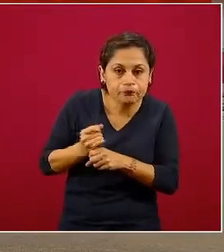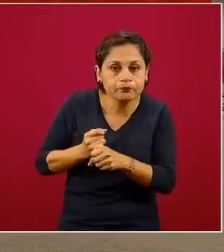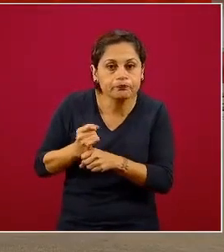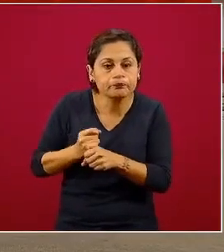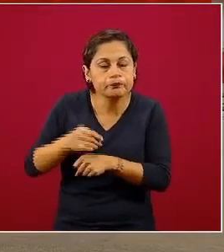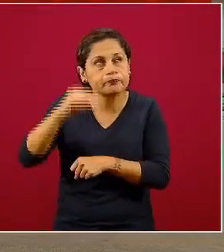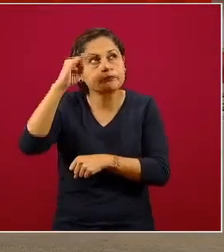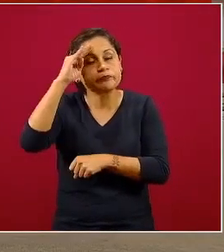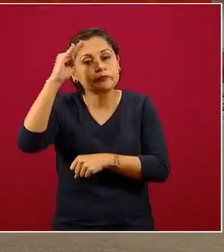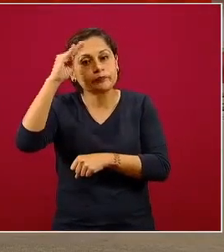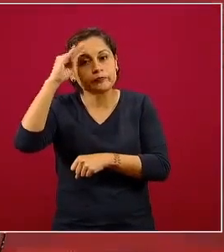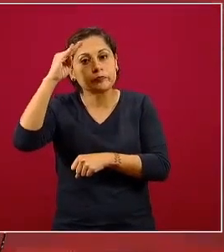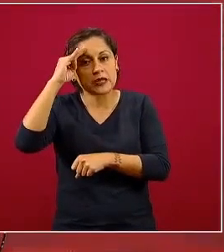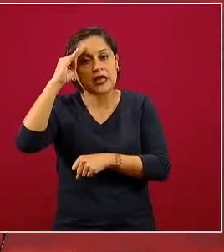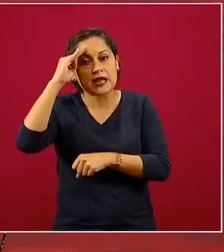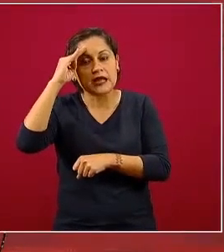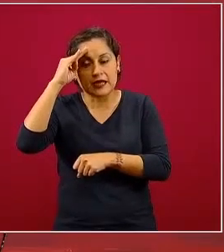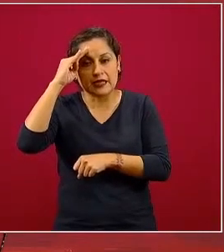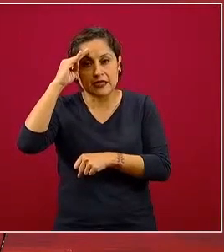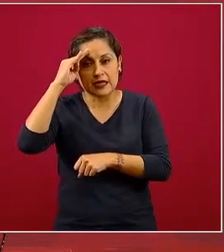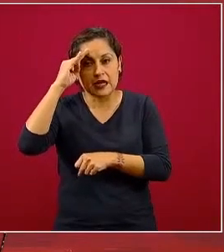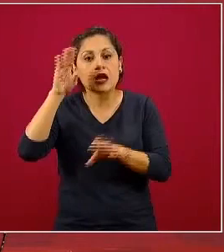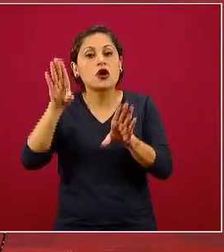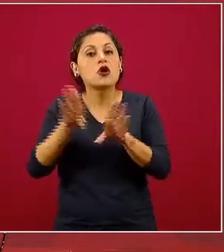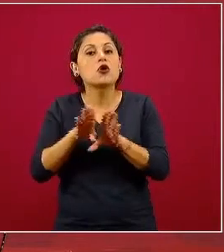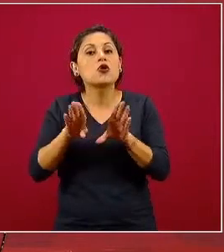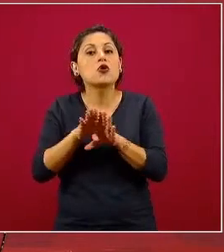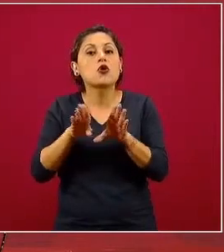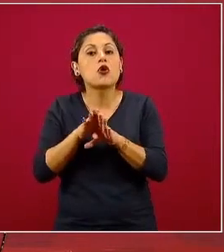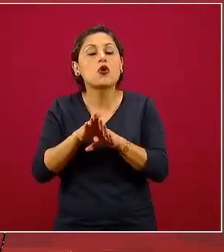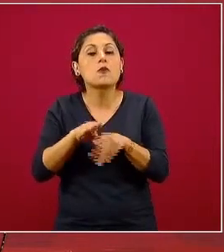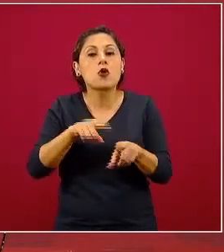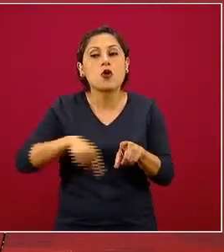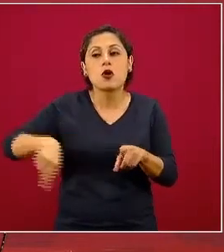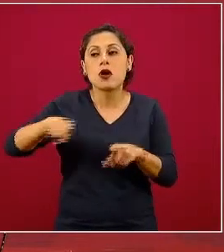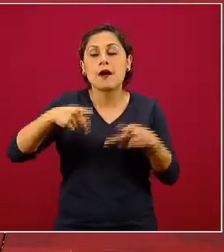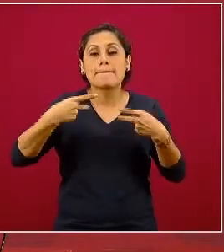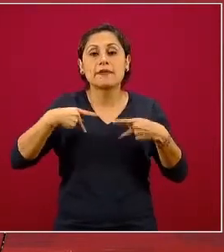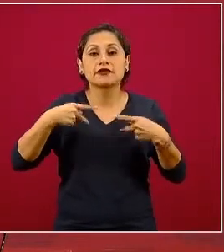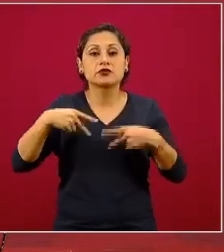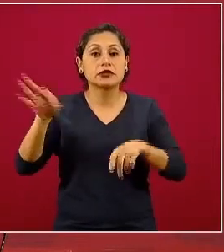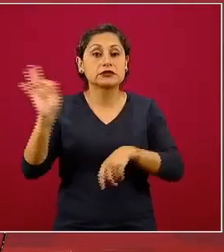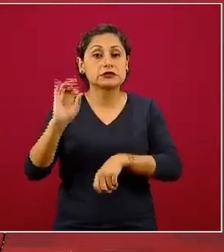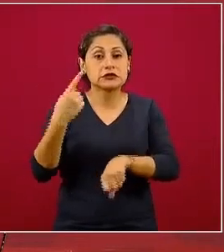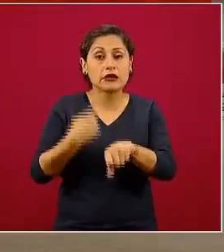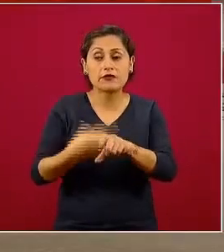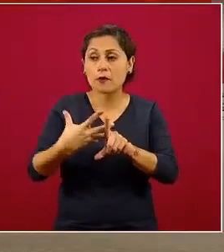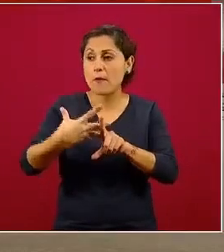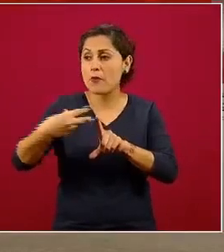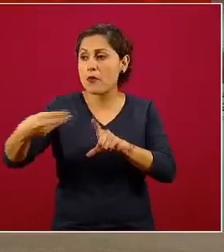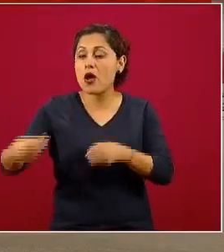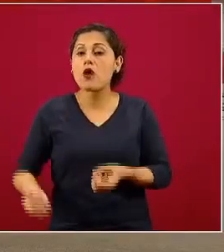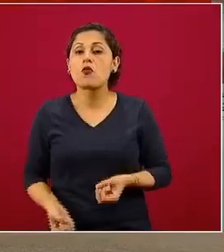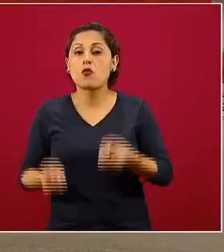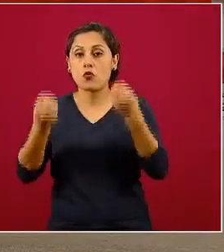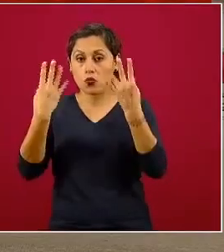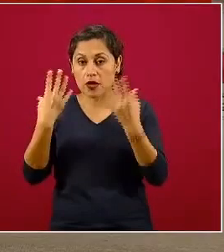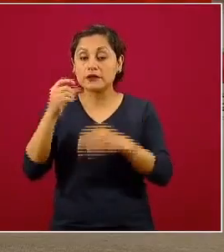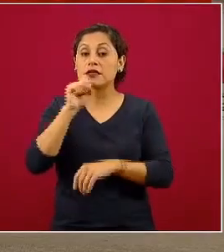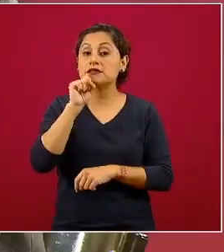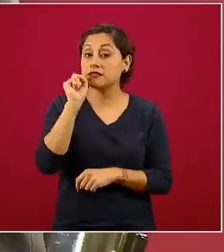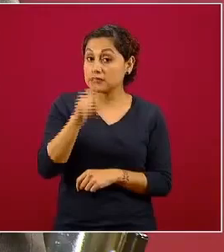respecto a los escenarios de la cantidad de personas que podrían estar enfermas de COVID y sobre todo las personas que